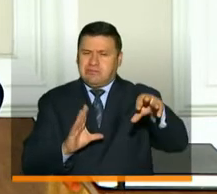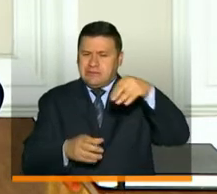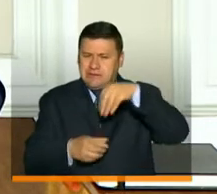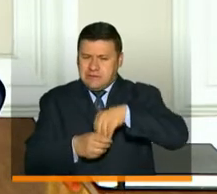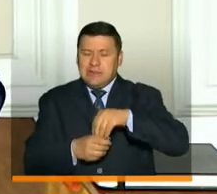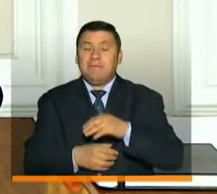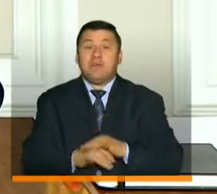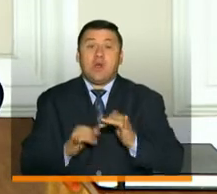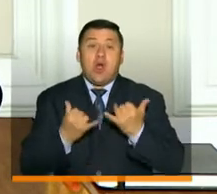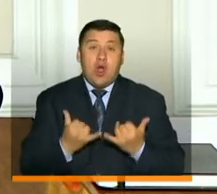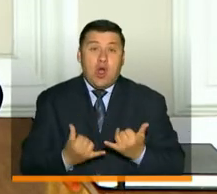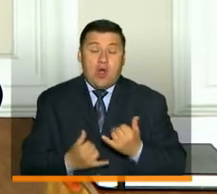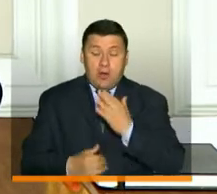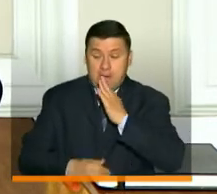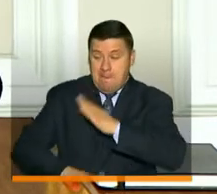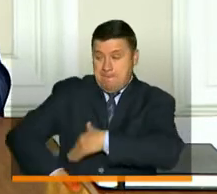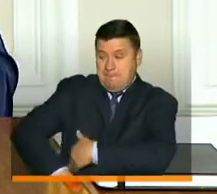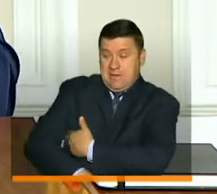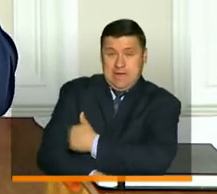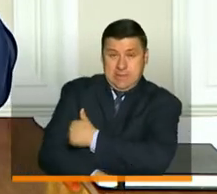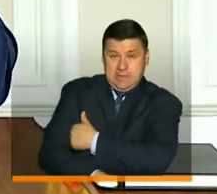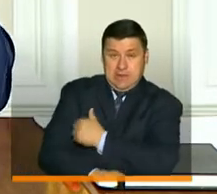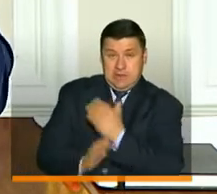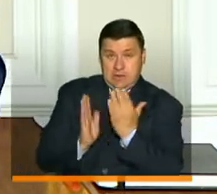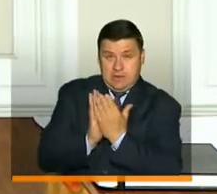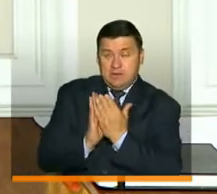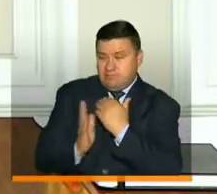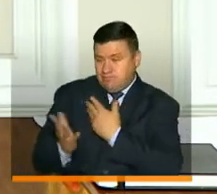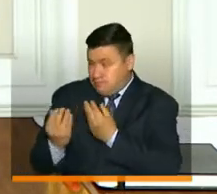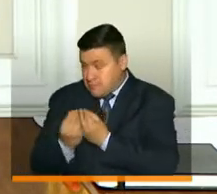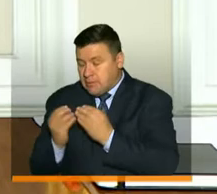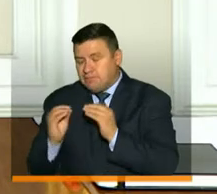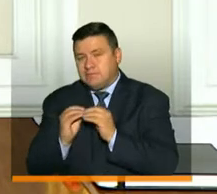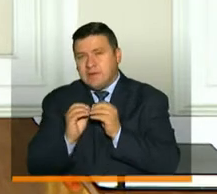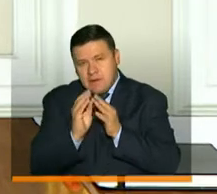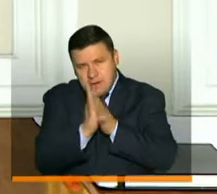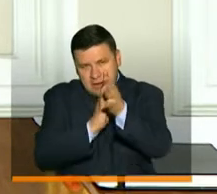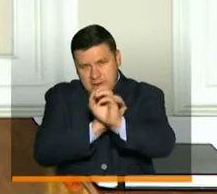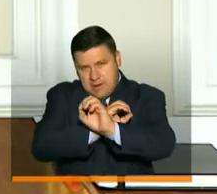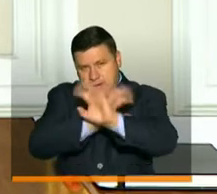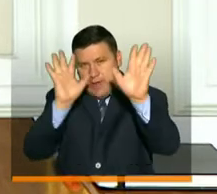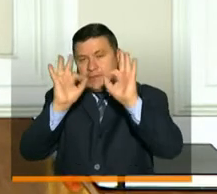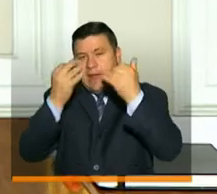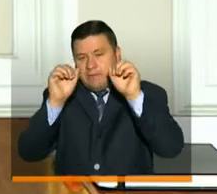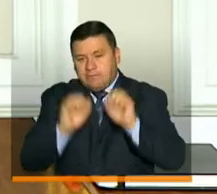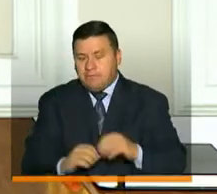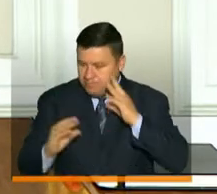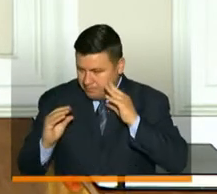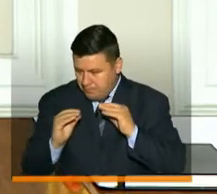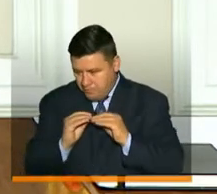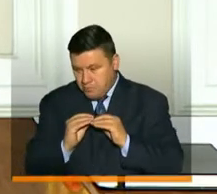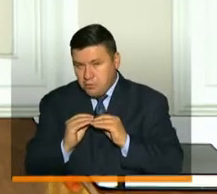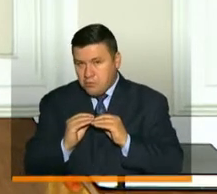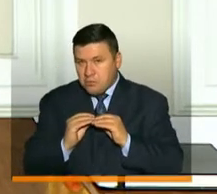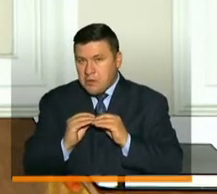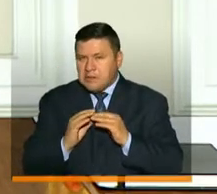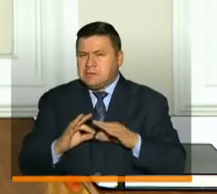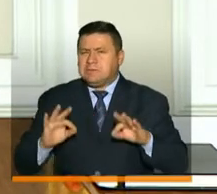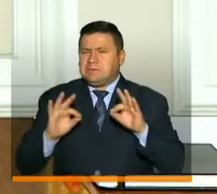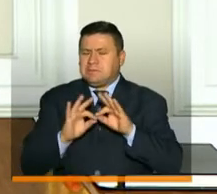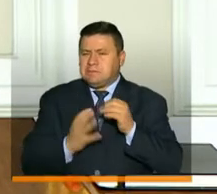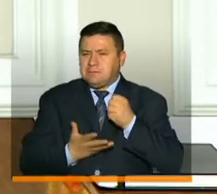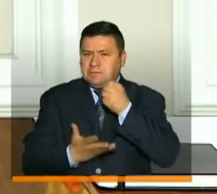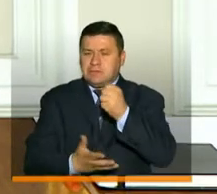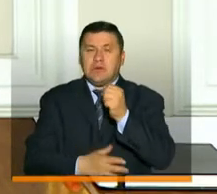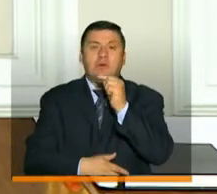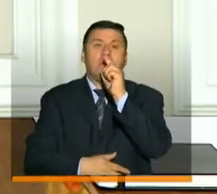nosotros hoy con la ministra queremos enviarle un mensaje claro. Hemos llegado a un aporte cercano